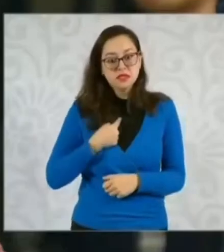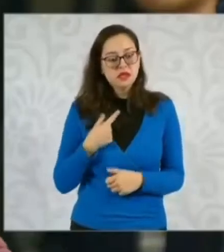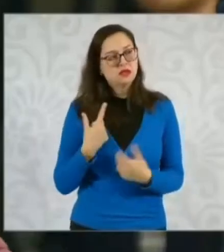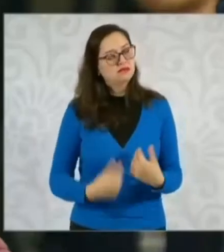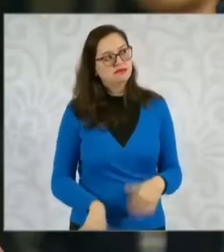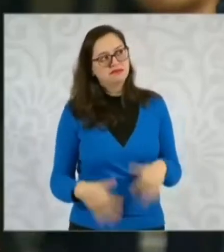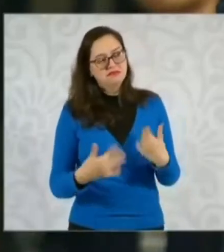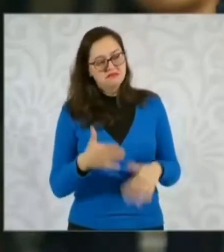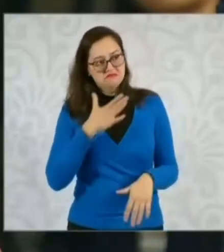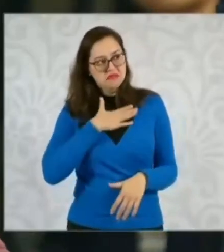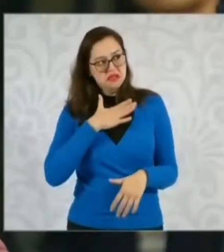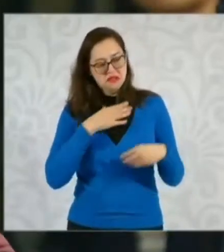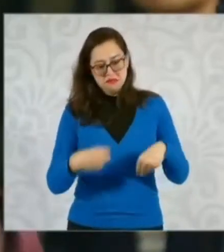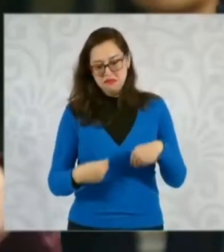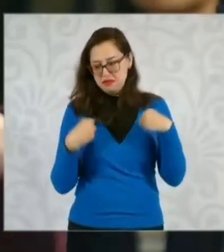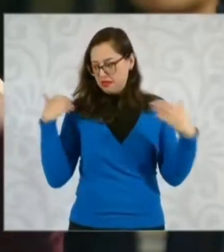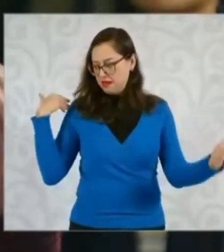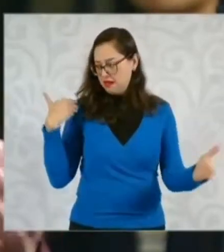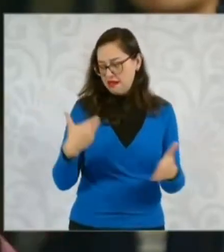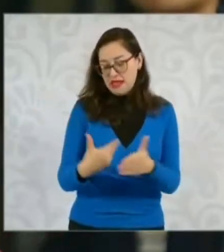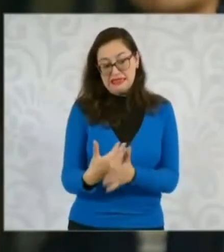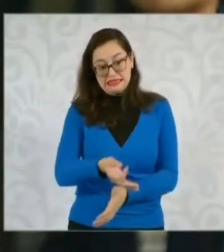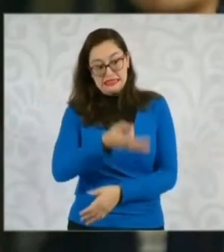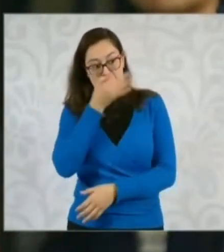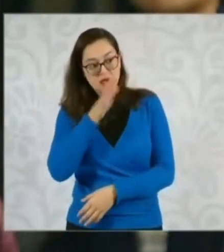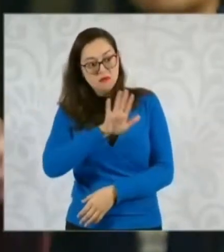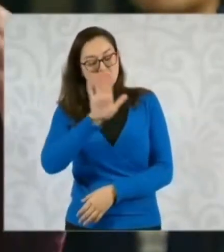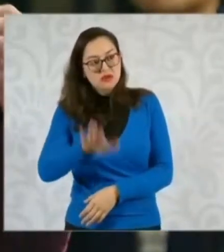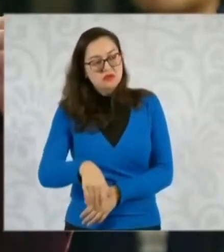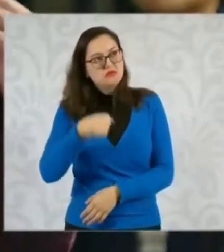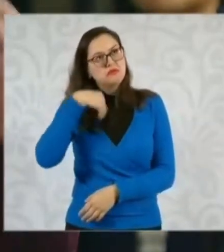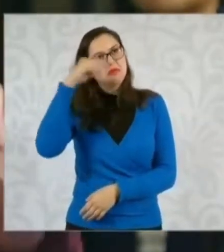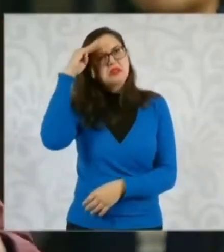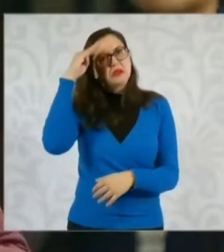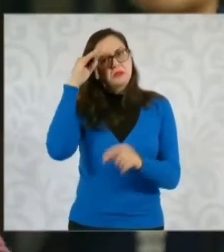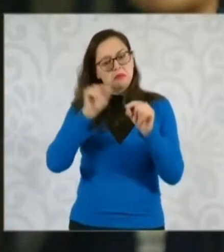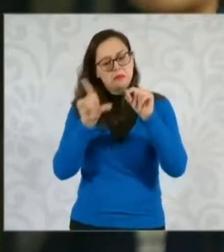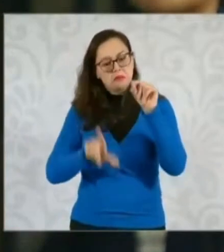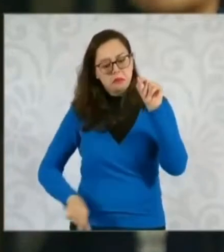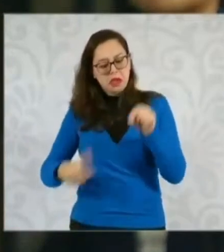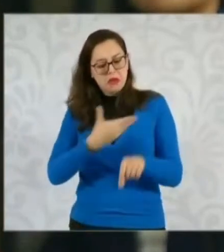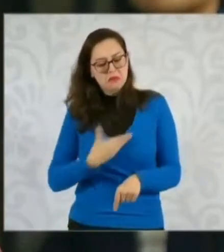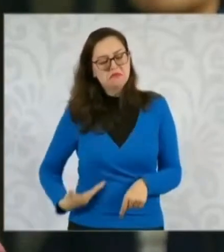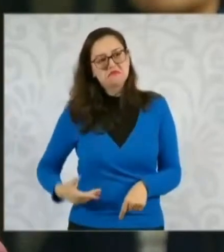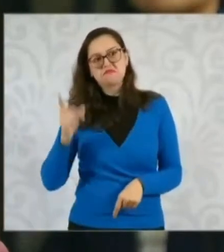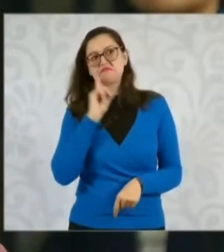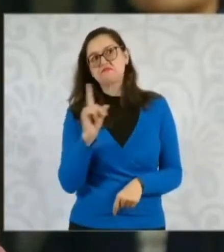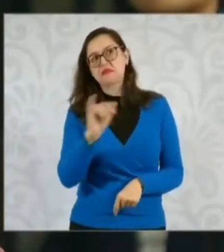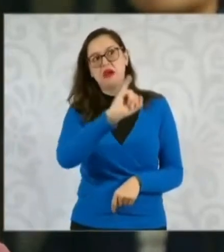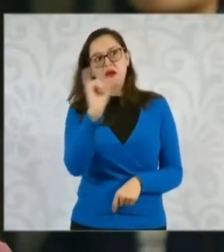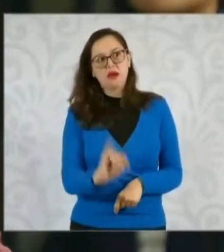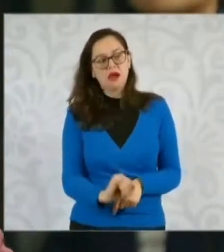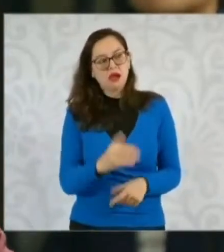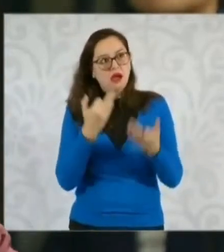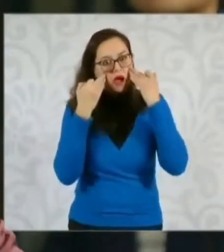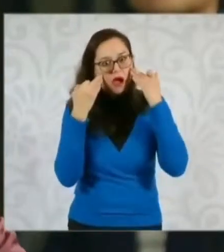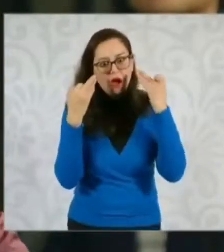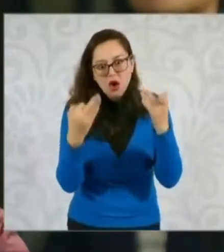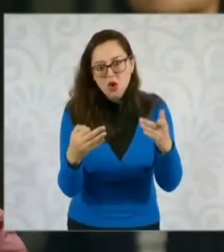mujer presidenta, pero que ahora dice, por favor explícale a la presidenta que